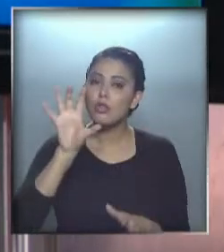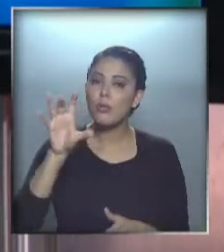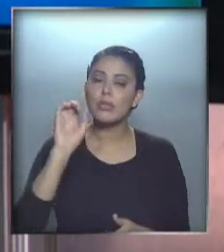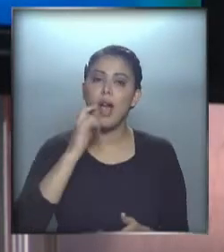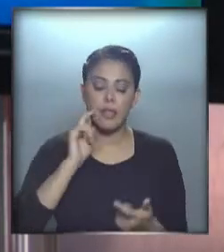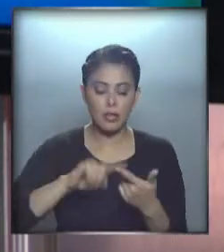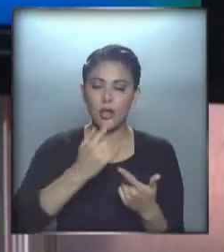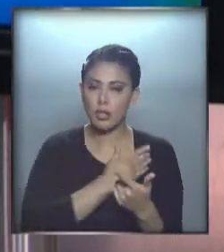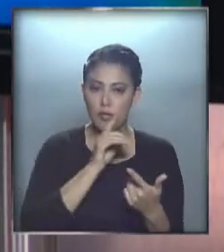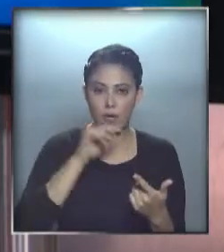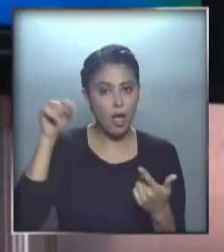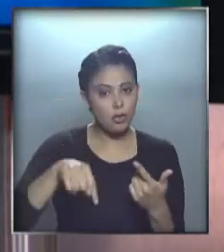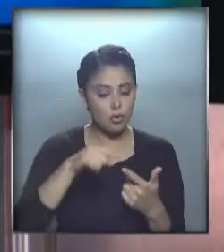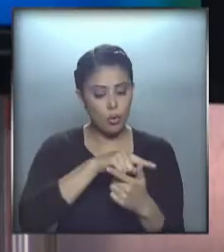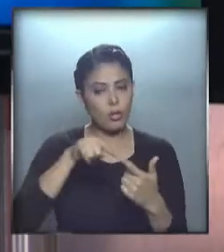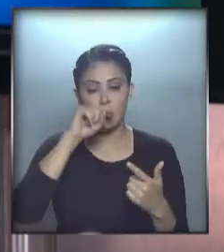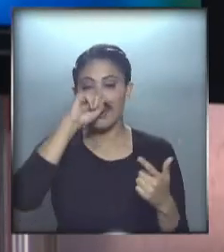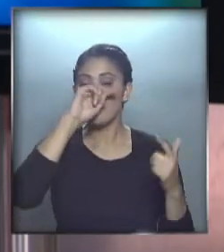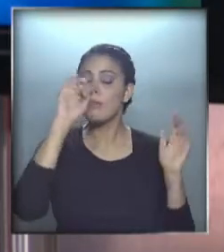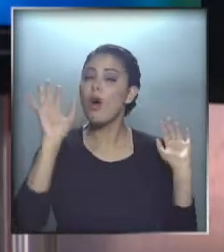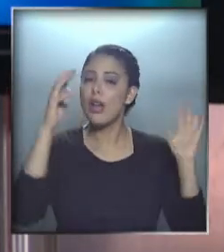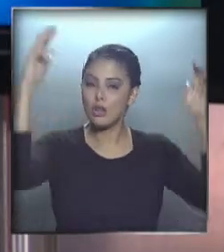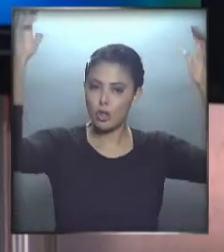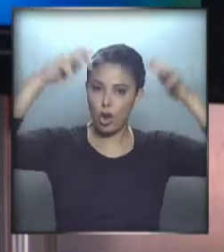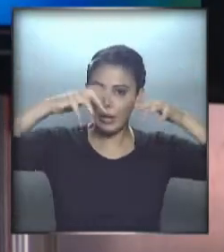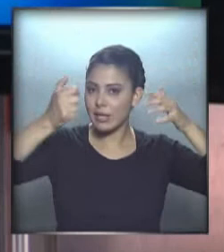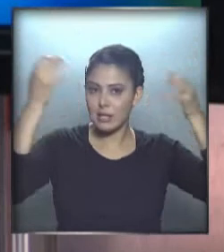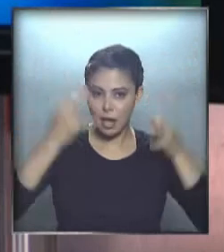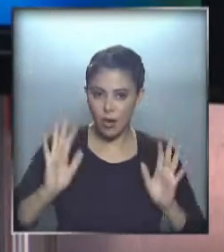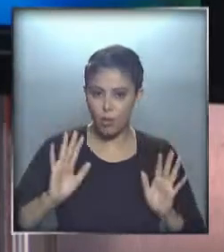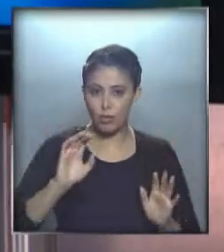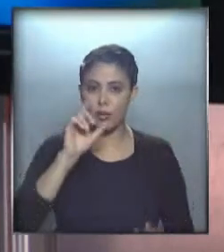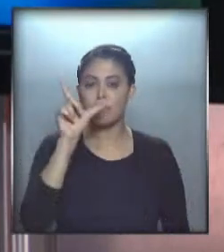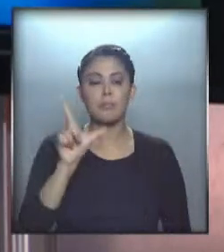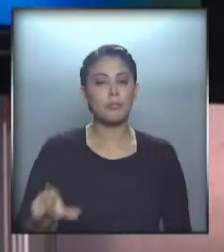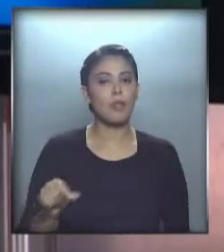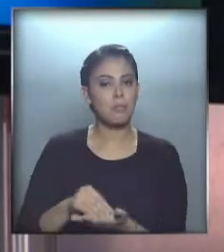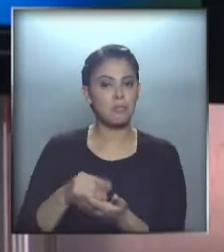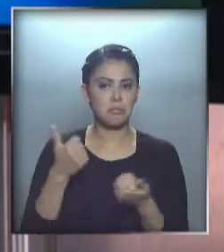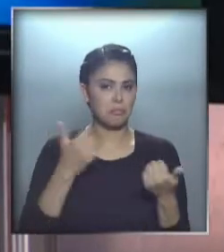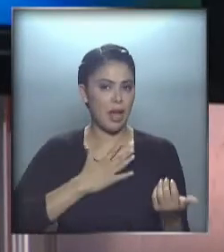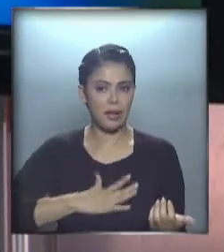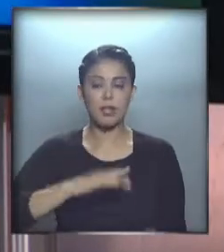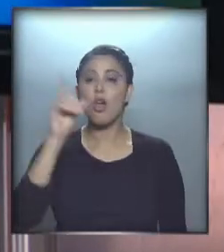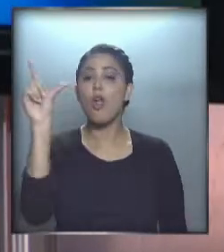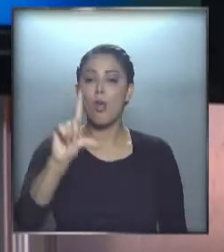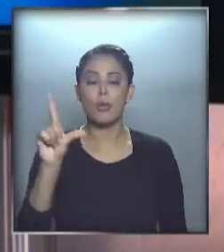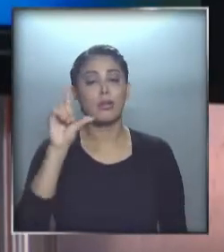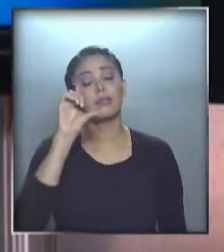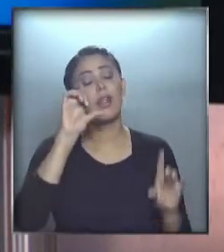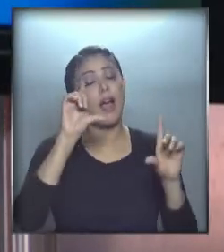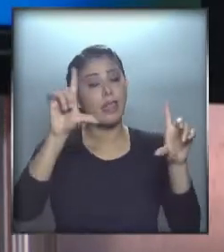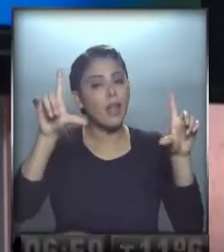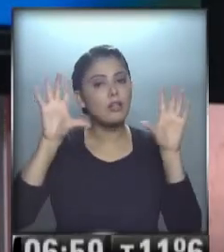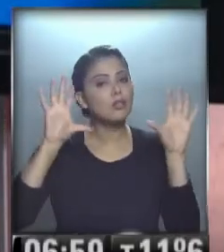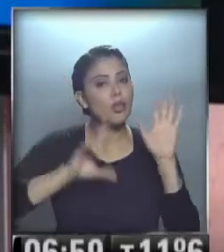de Santa Fe. Muy fuerte la probabilidad de lluvias. La Patagonia, tranquilísimo. Y el lunes, bueno, atención en